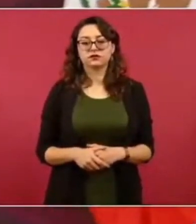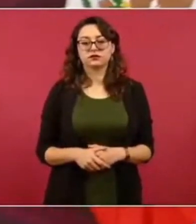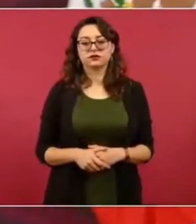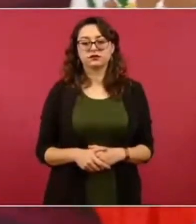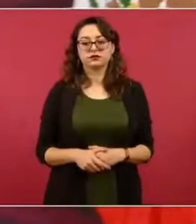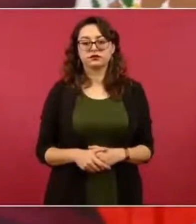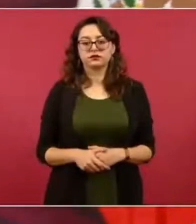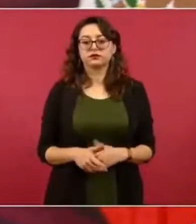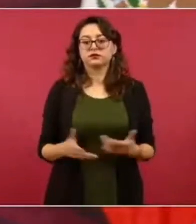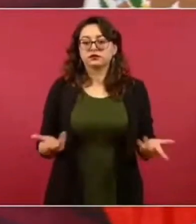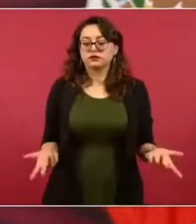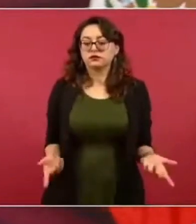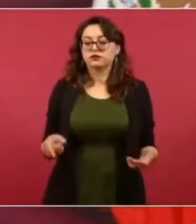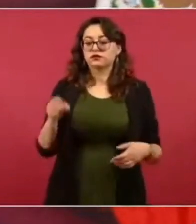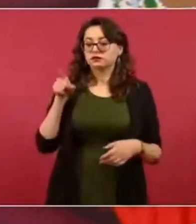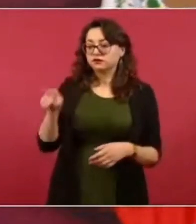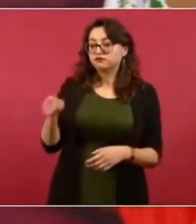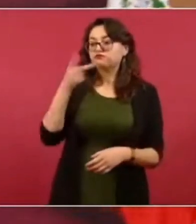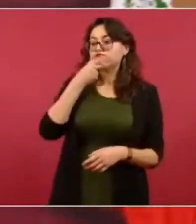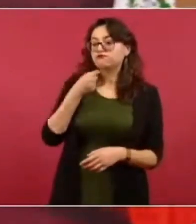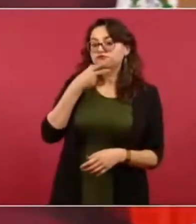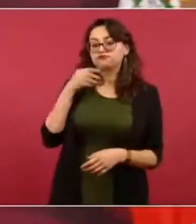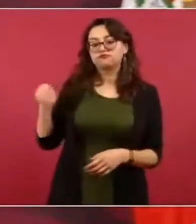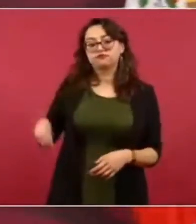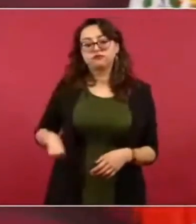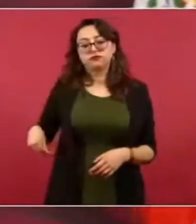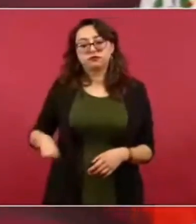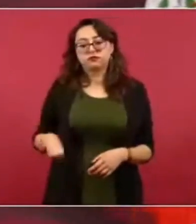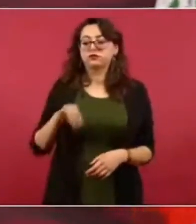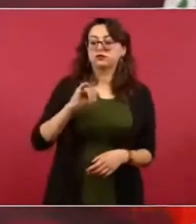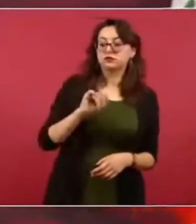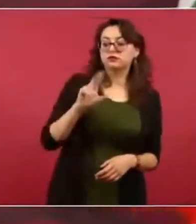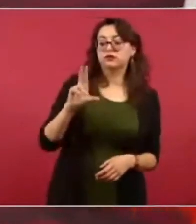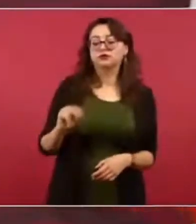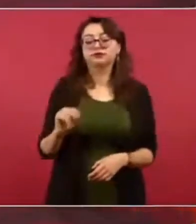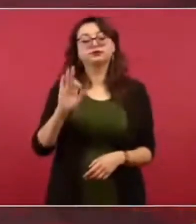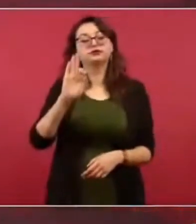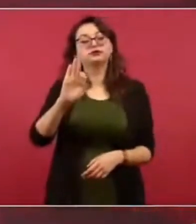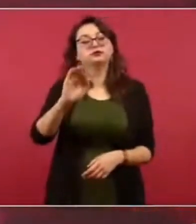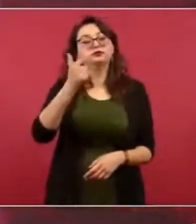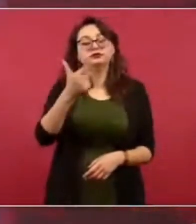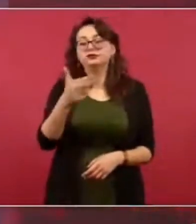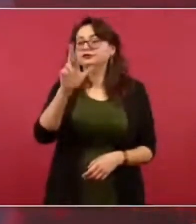fiscalía la que está haciendo la investigación.